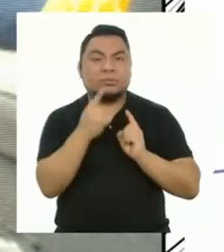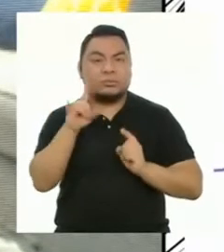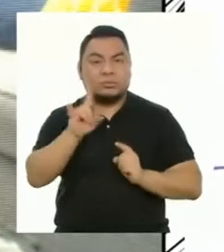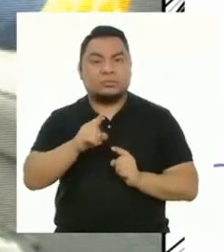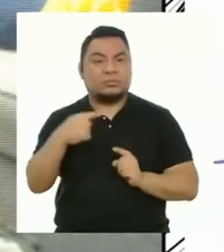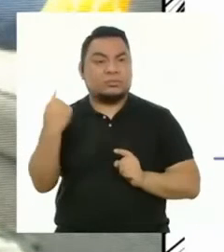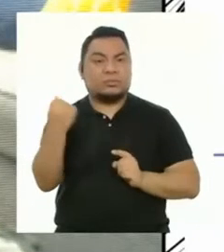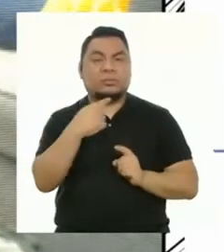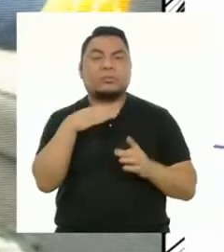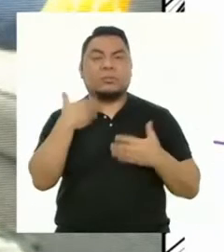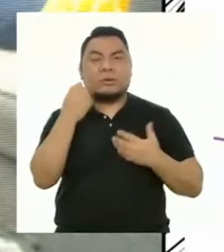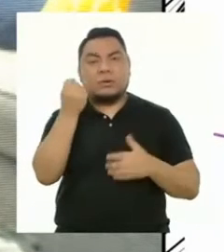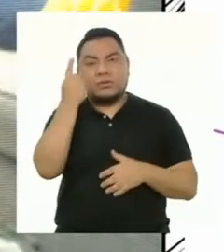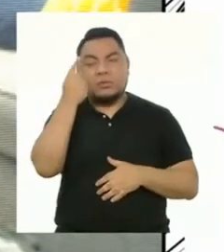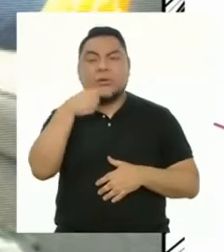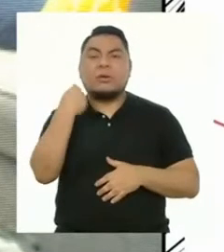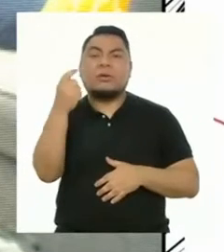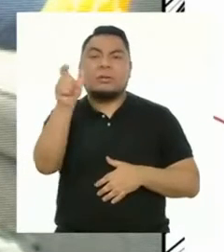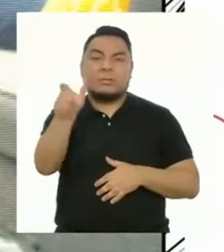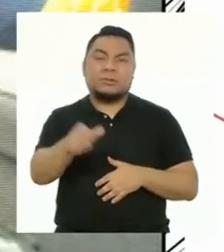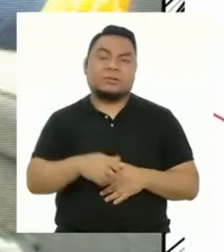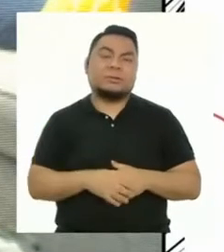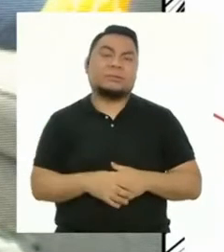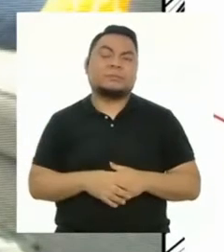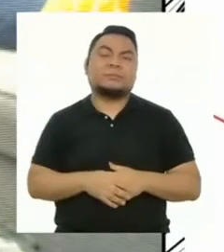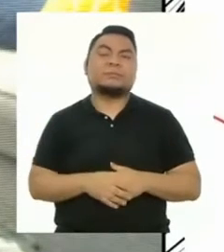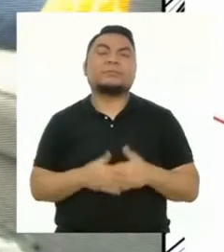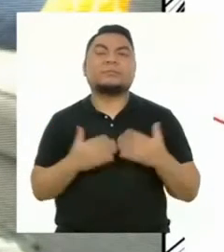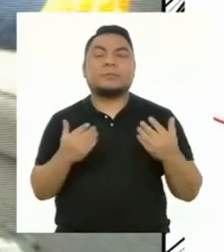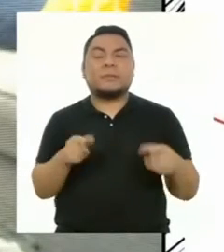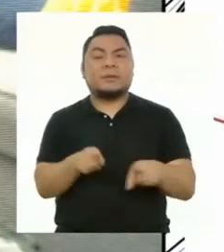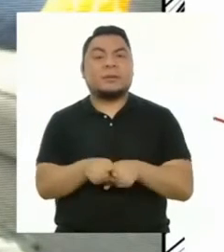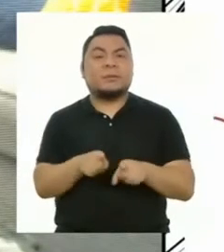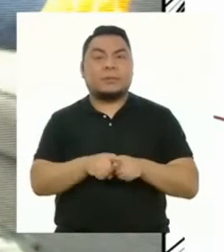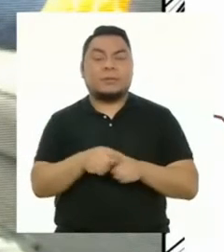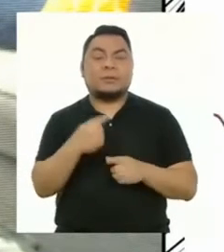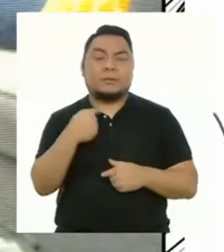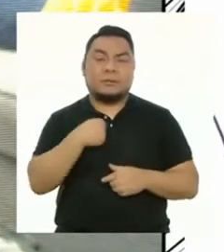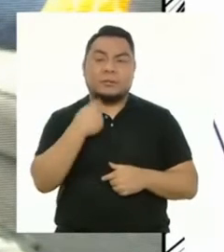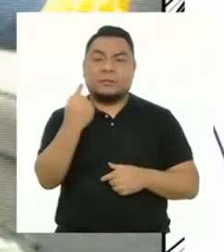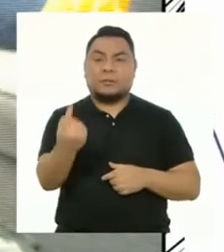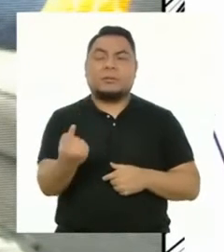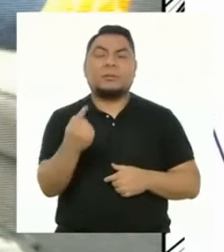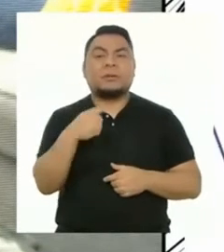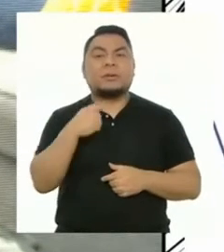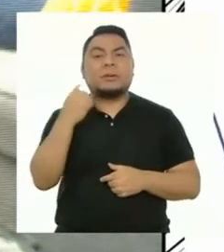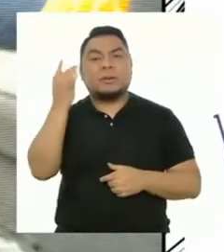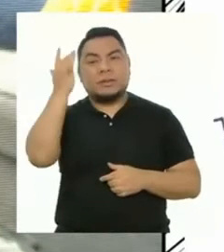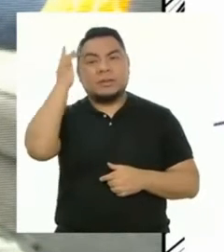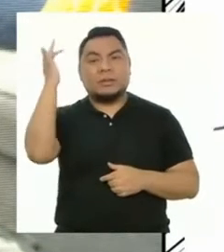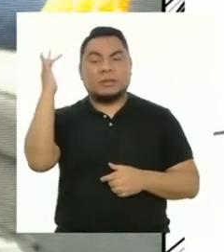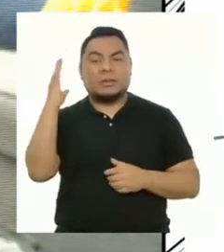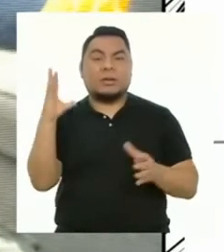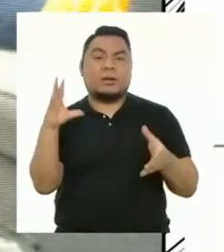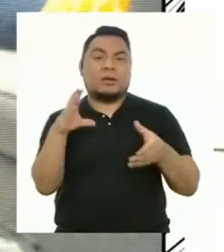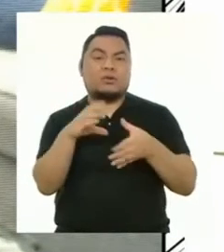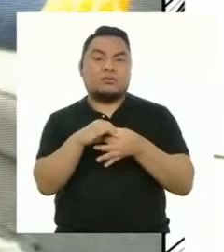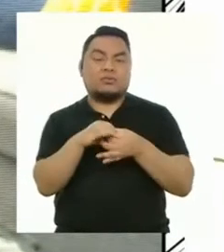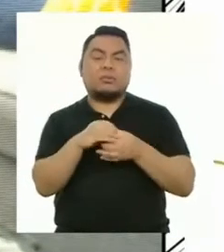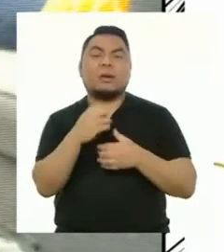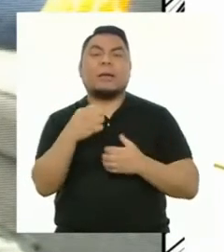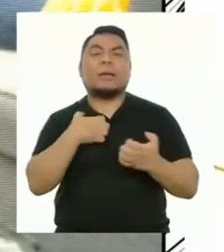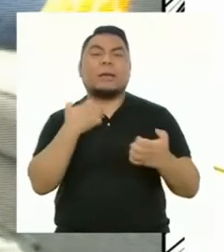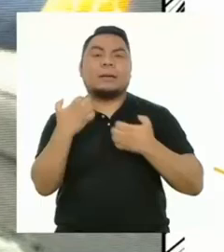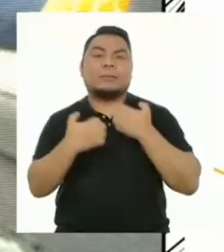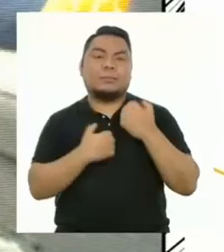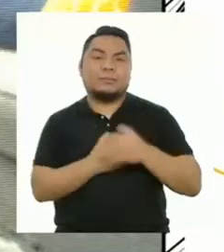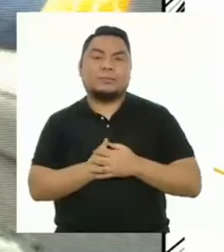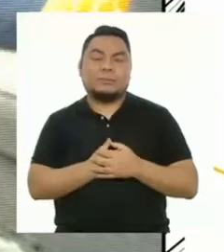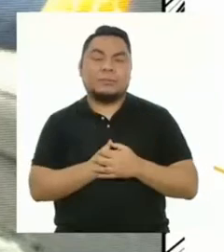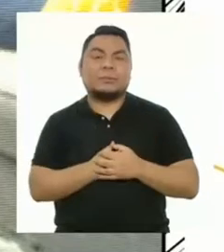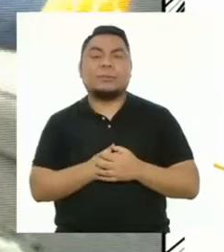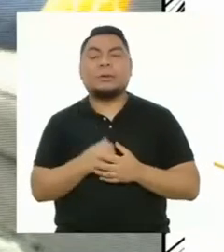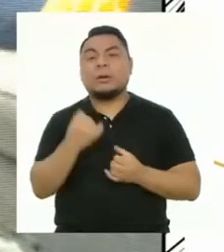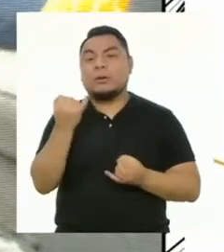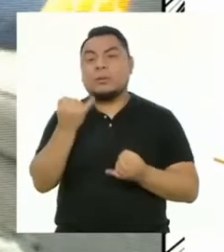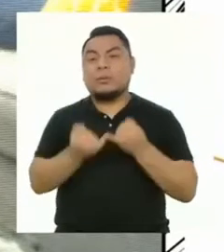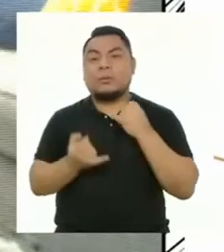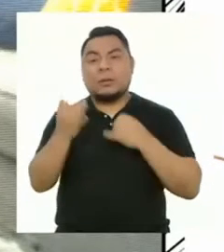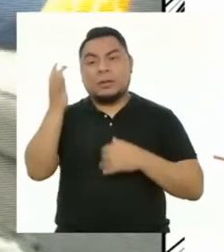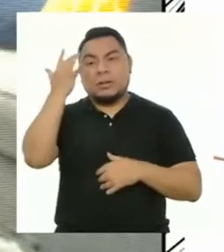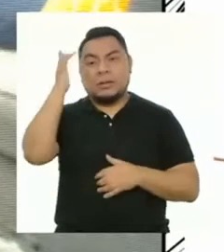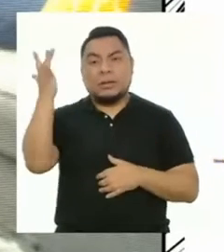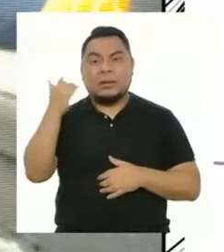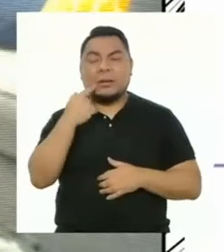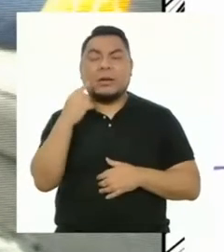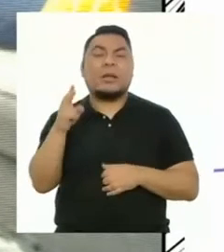para poder comprender a los demás. Y ambas conforman la inteligencia emocional. Y por último tenemos la